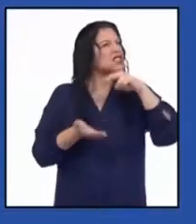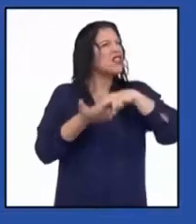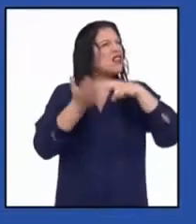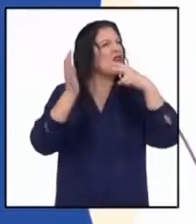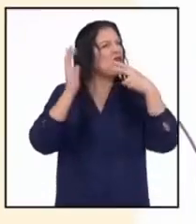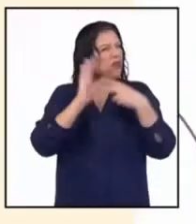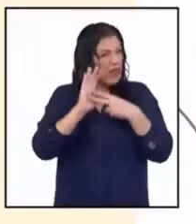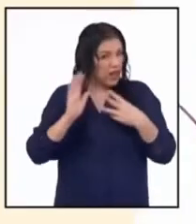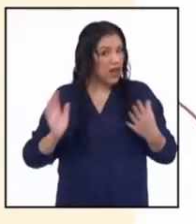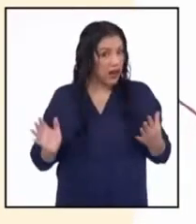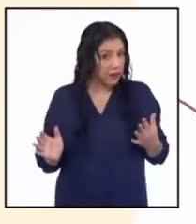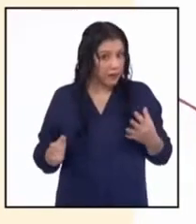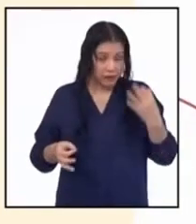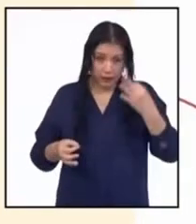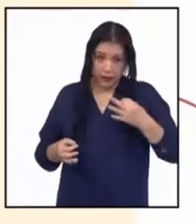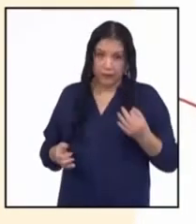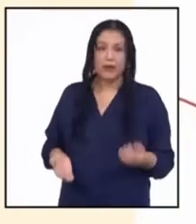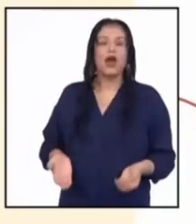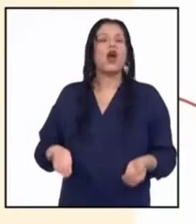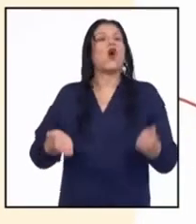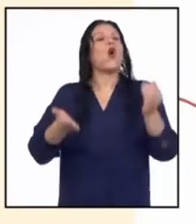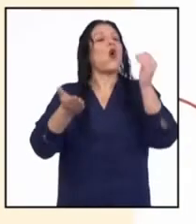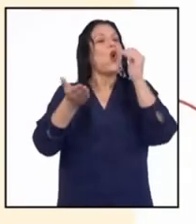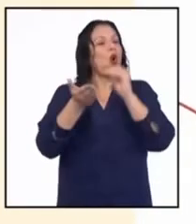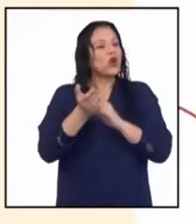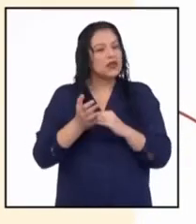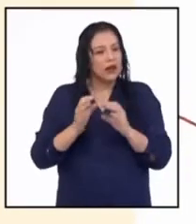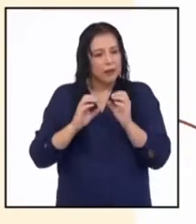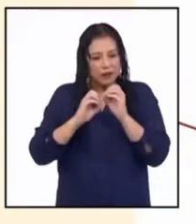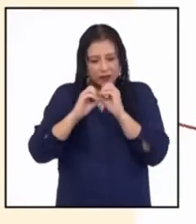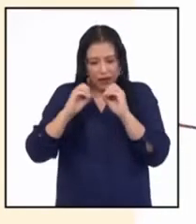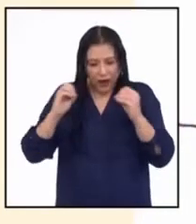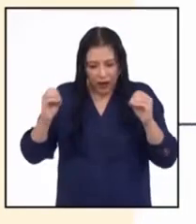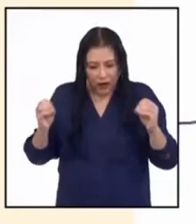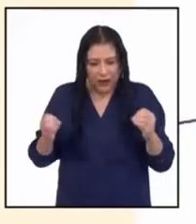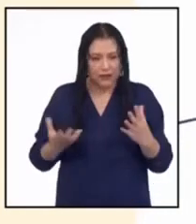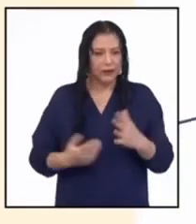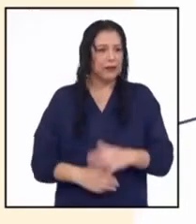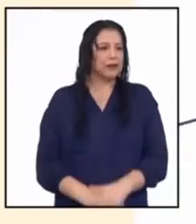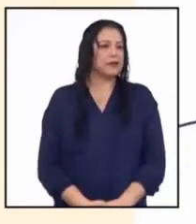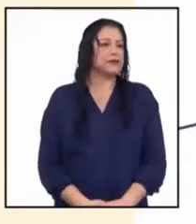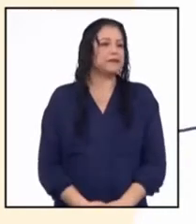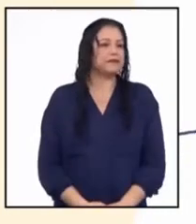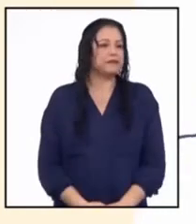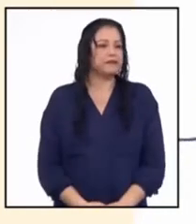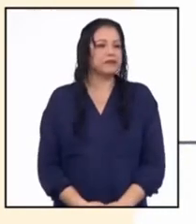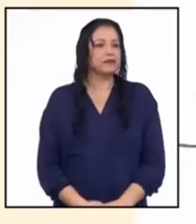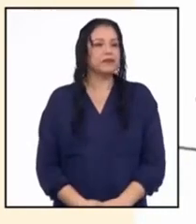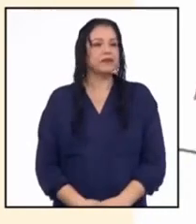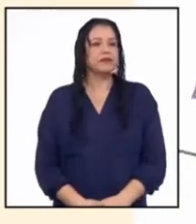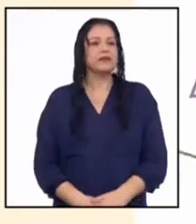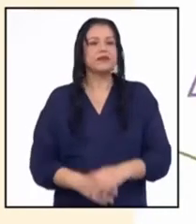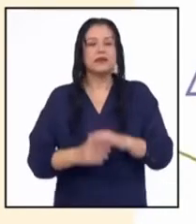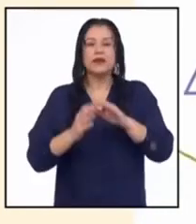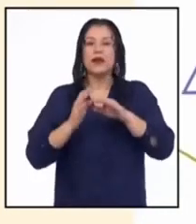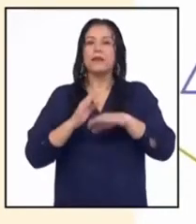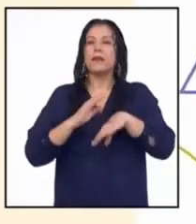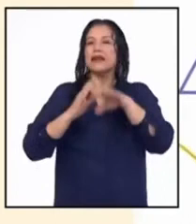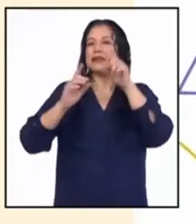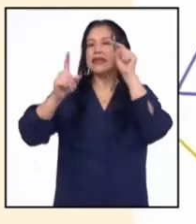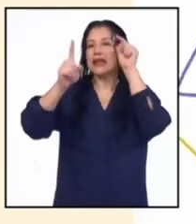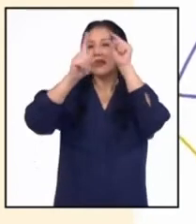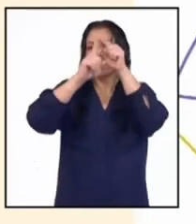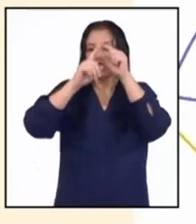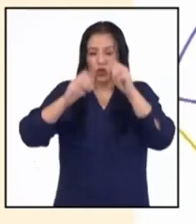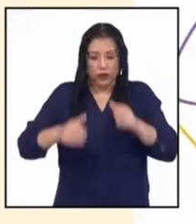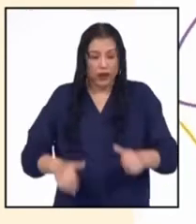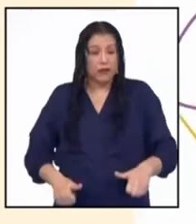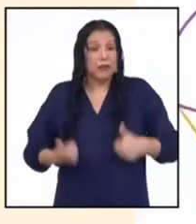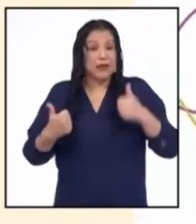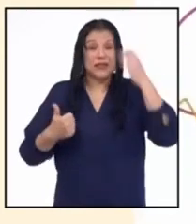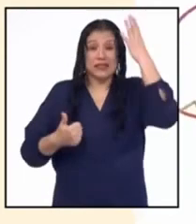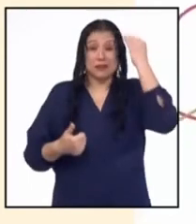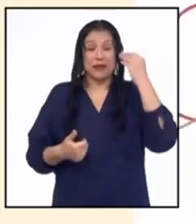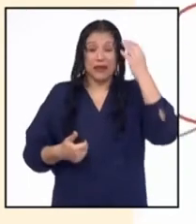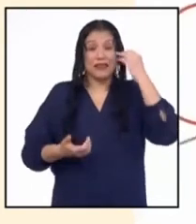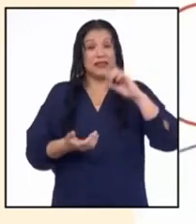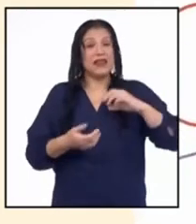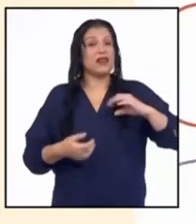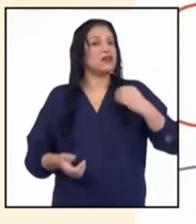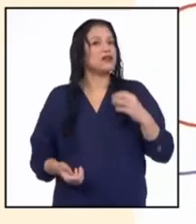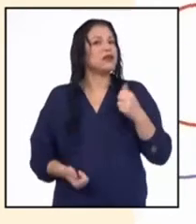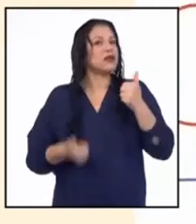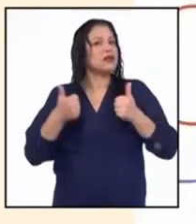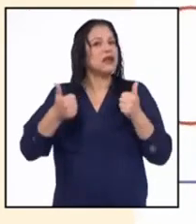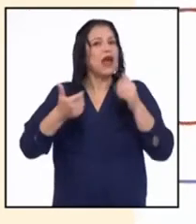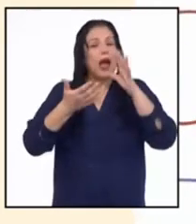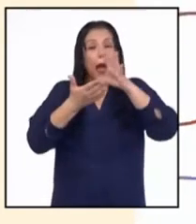refiere. Veamos de nuevo la oración final, donde dice, Gran parte del reto de la vivencia de la adolescencia es